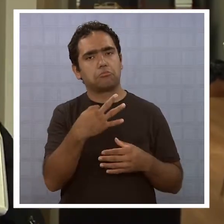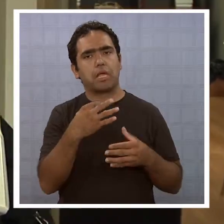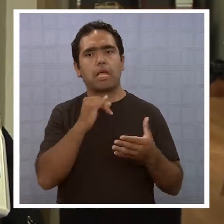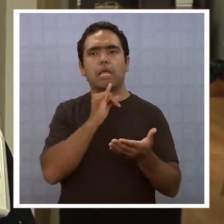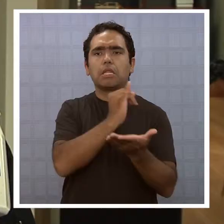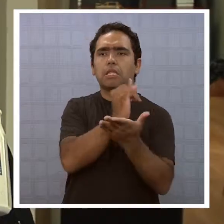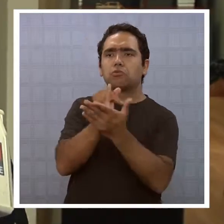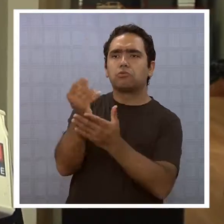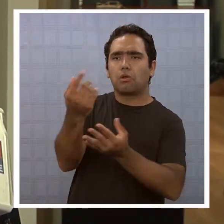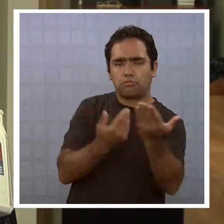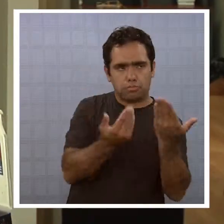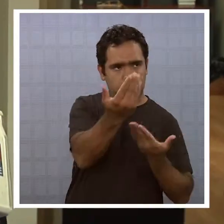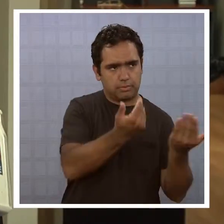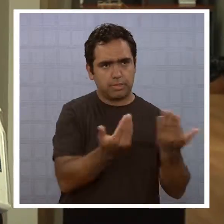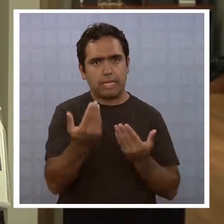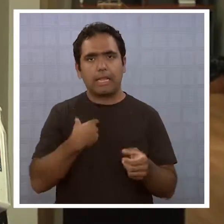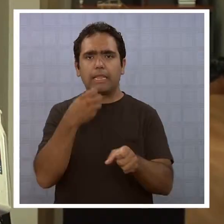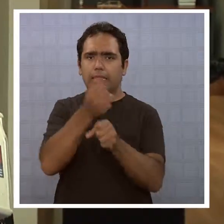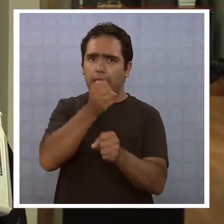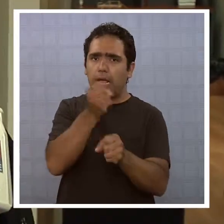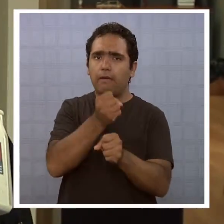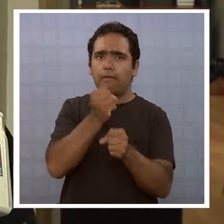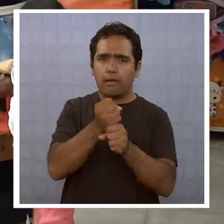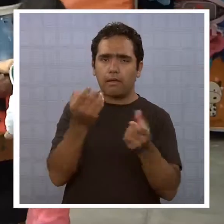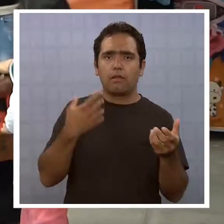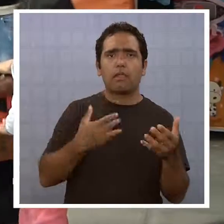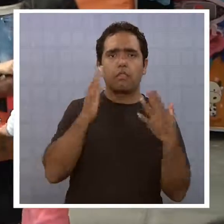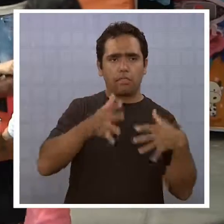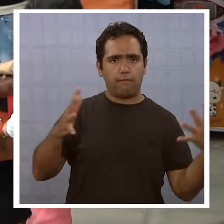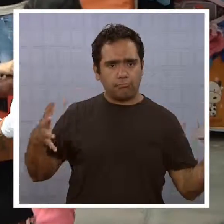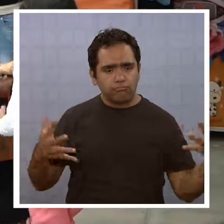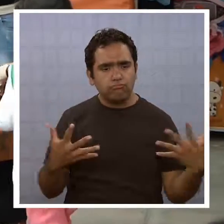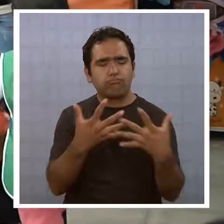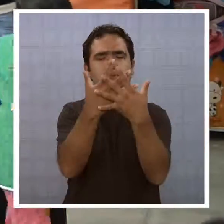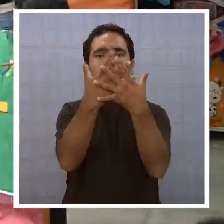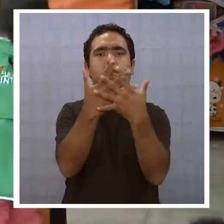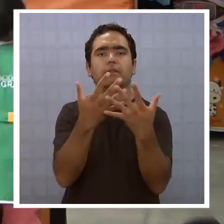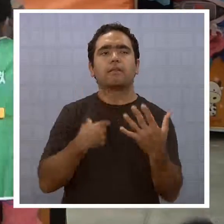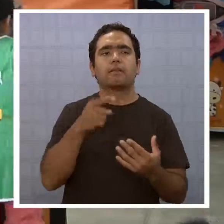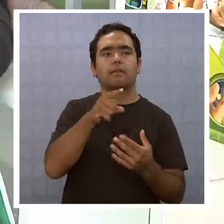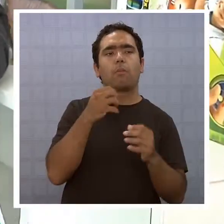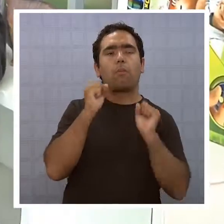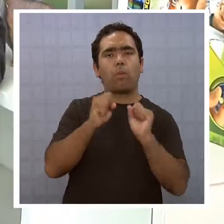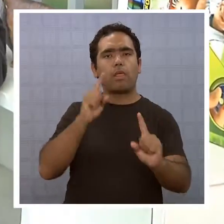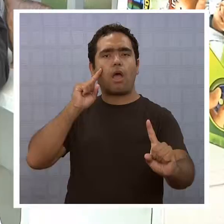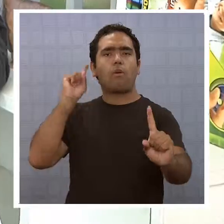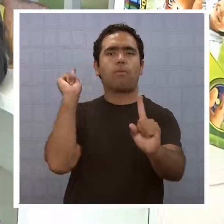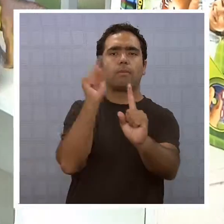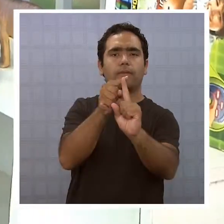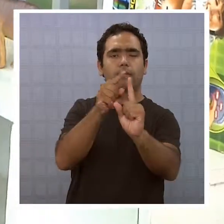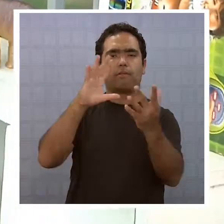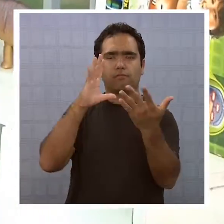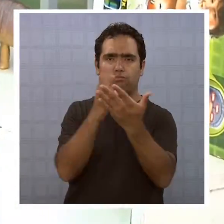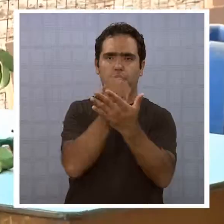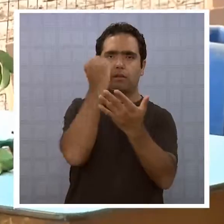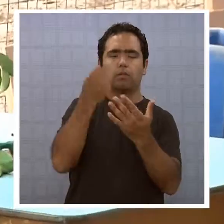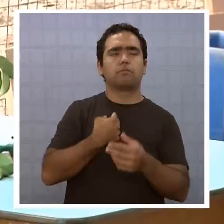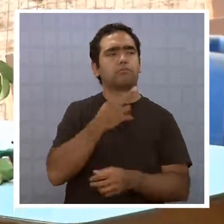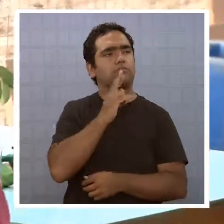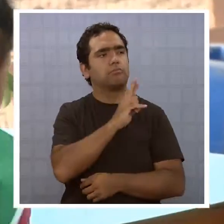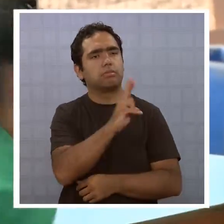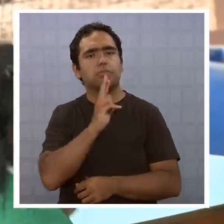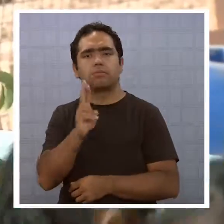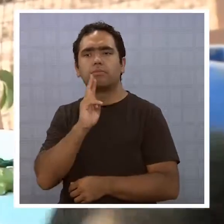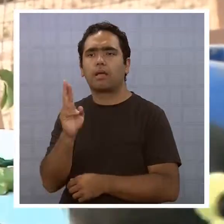llamados, convocados a aquellas instituciones que trabajamos y que tenemos que coordinarnos para poder llegar efectivamente